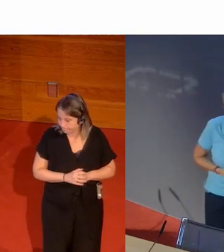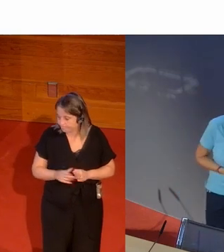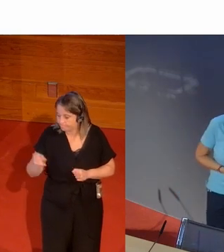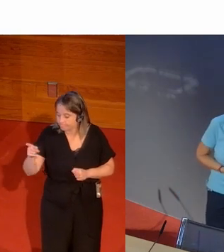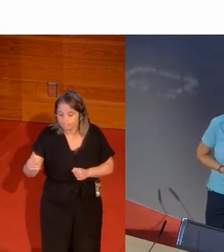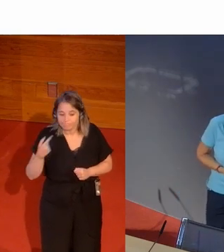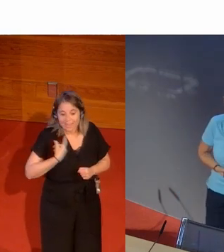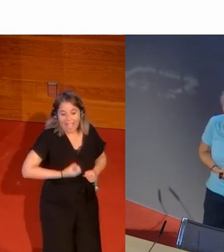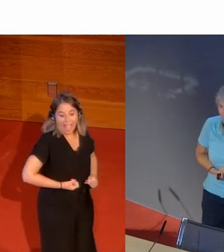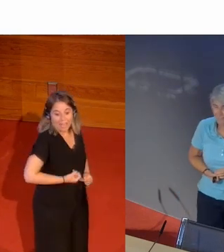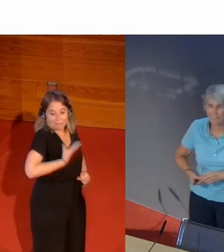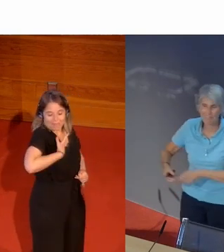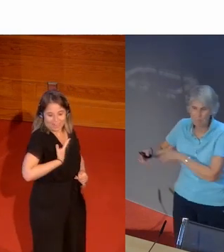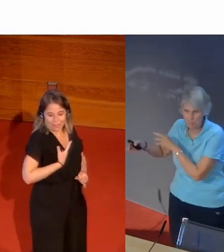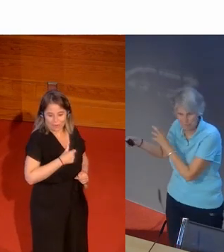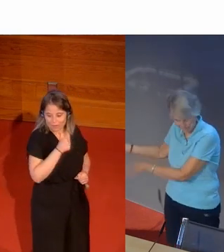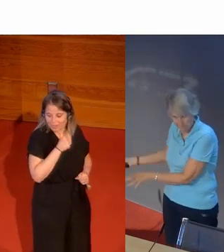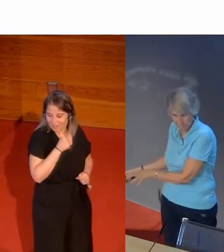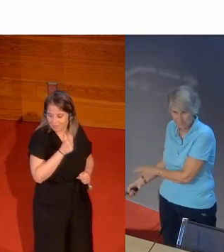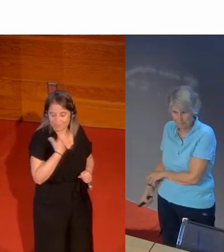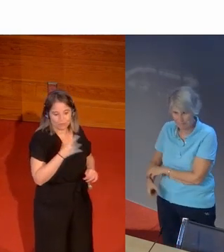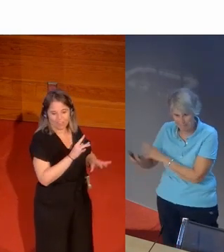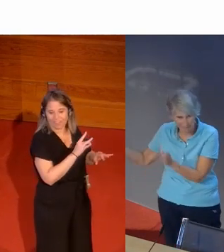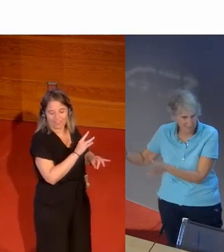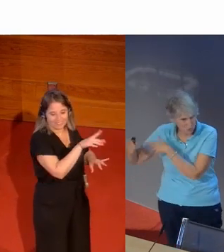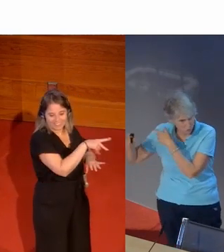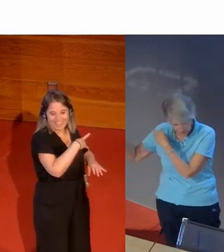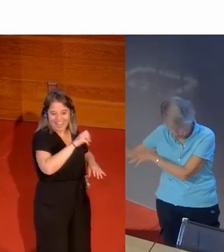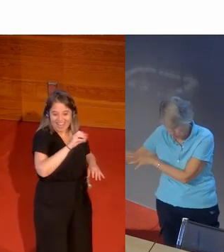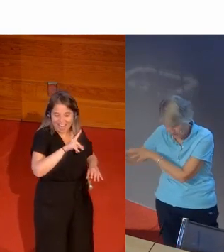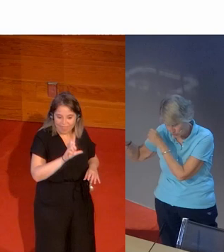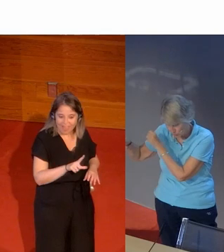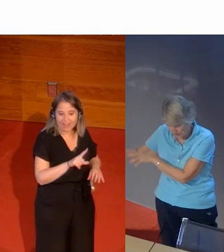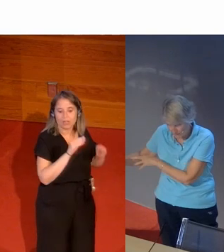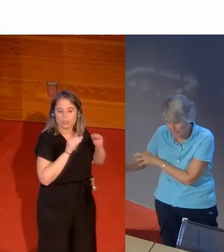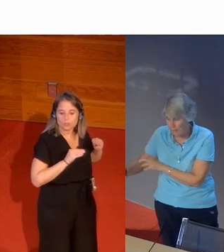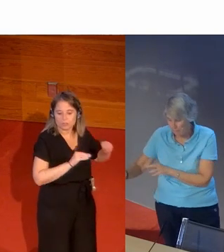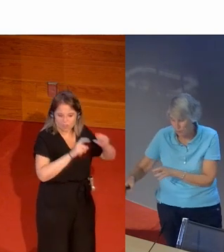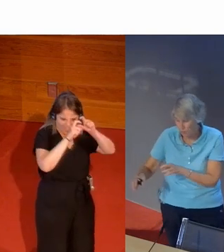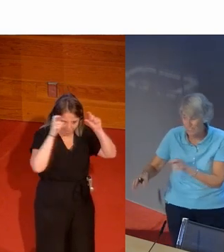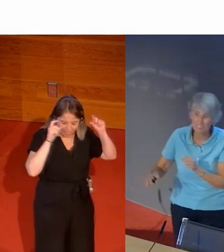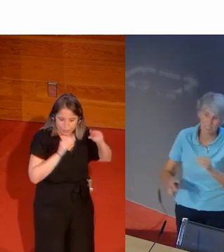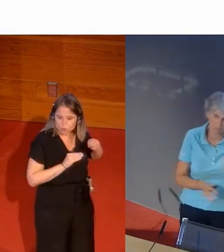admiradora de Nadal que ha destronado la Edequi deja Nadal en paz que Nadal tiene sus historias y sus tenis pero no digas la